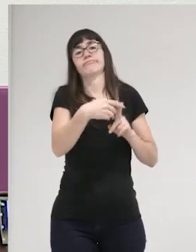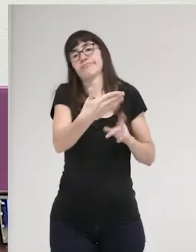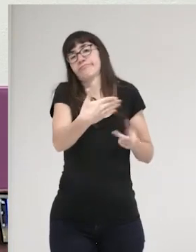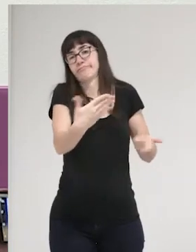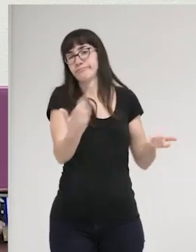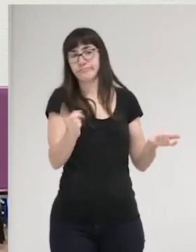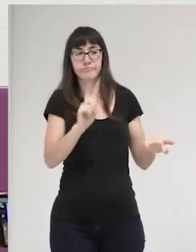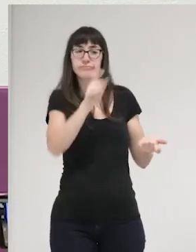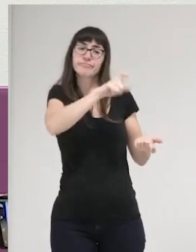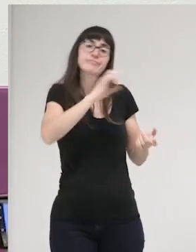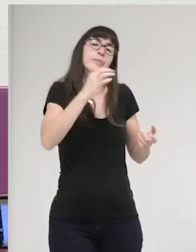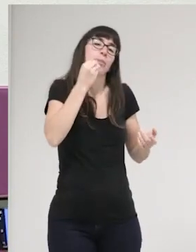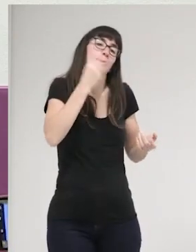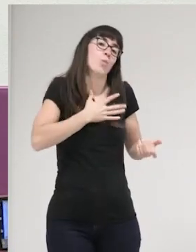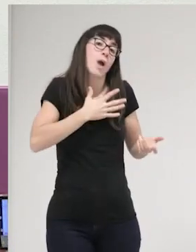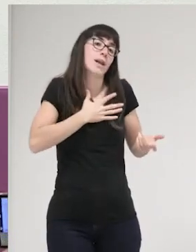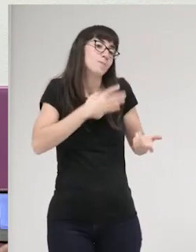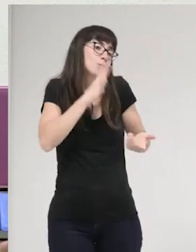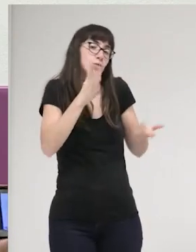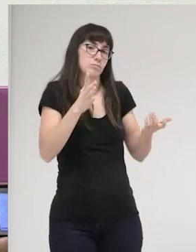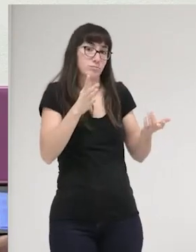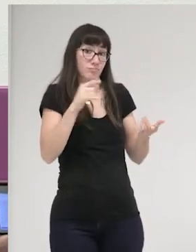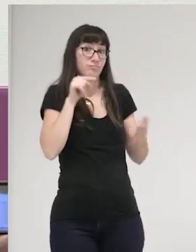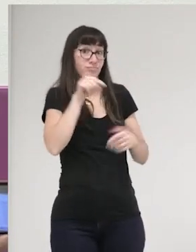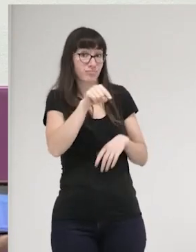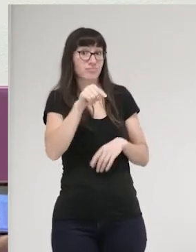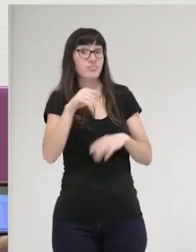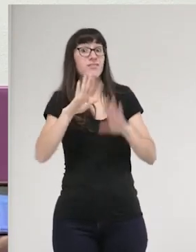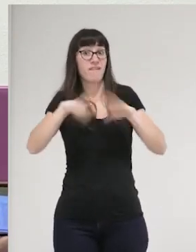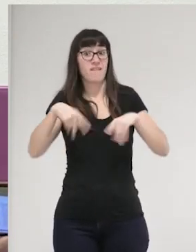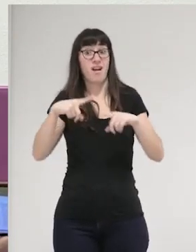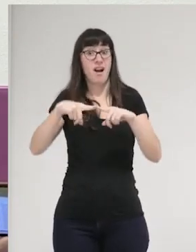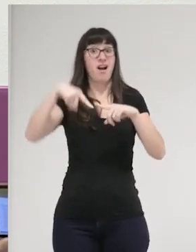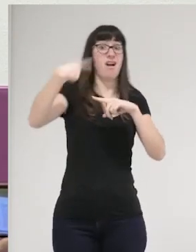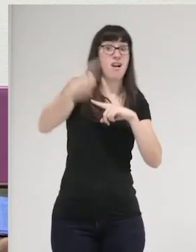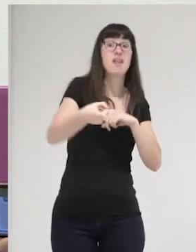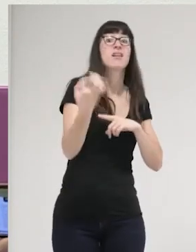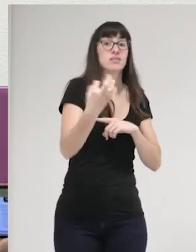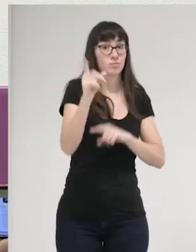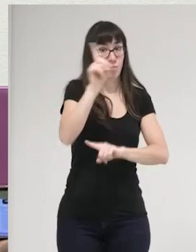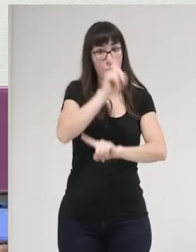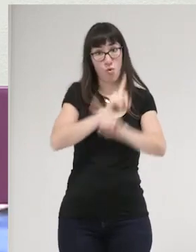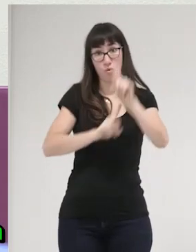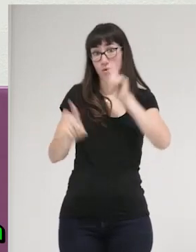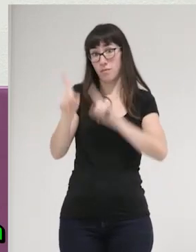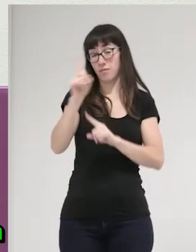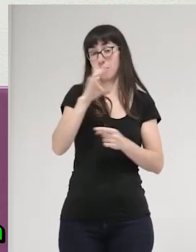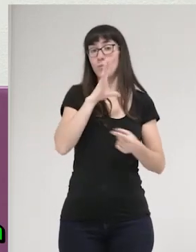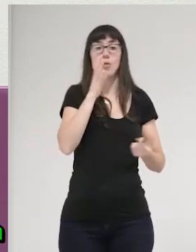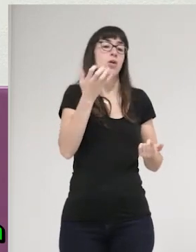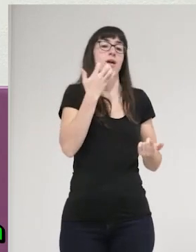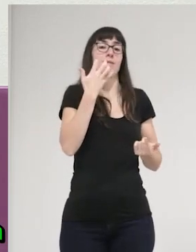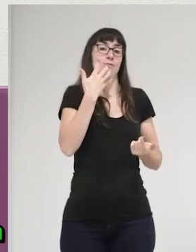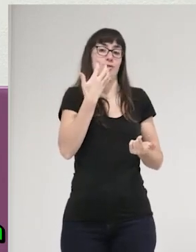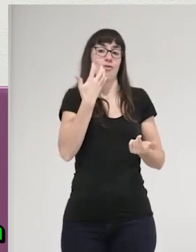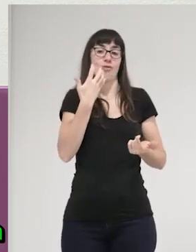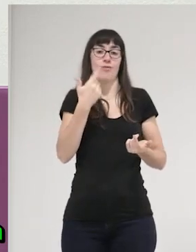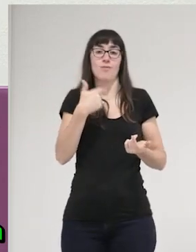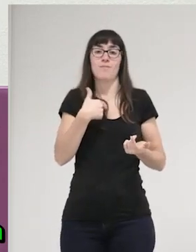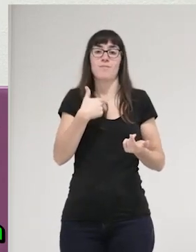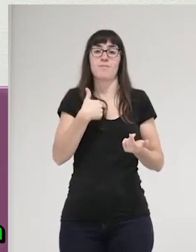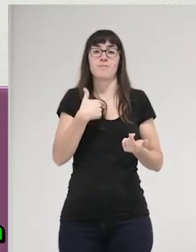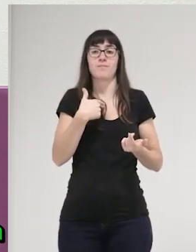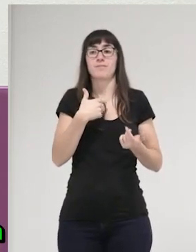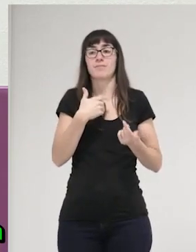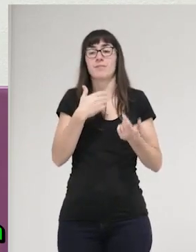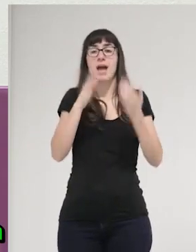buenas por algún tipo de motivo. Y esto genera muchos problemas cuando, por ejemplo, en los circuitos de atención